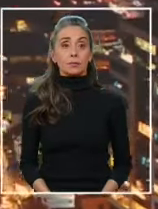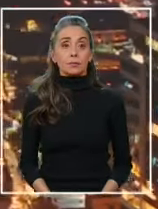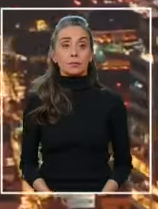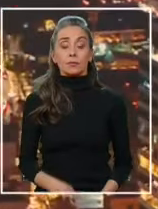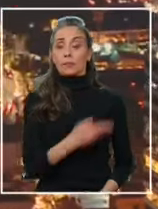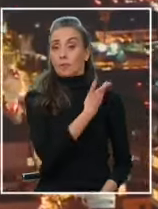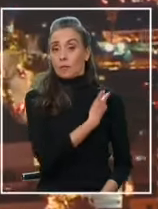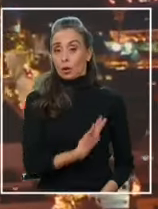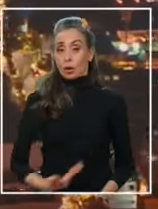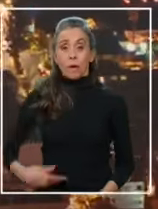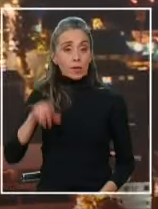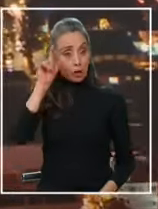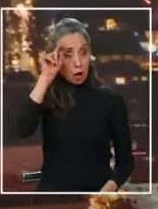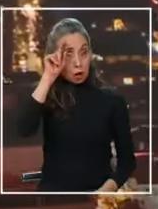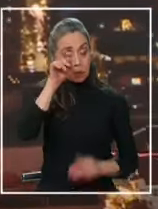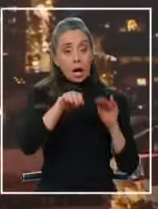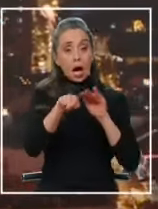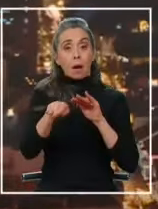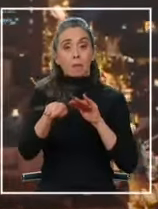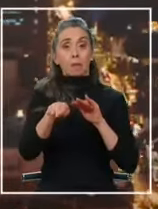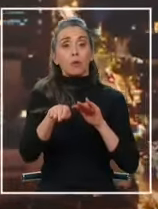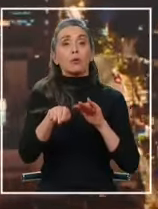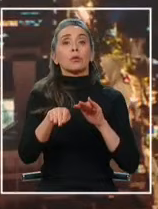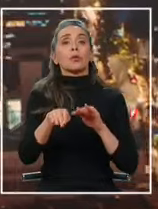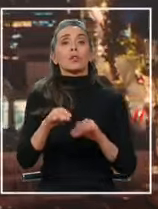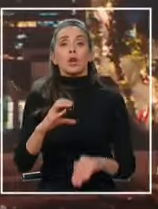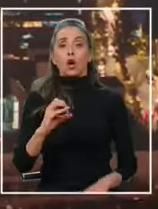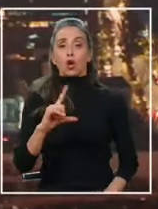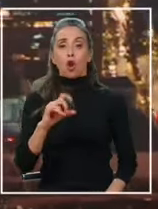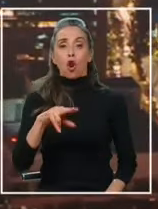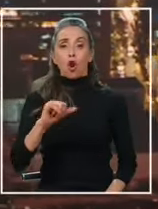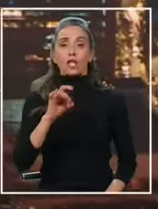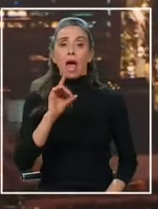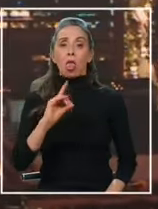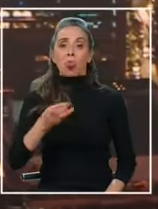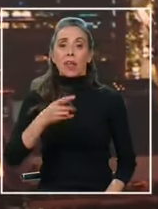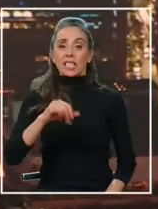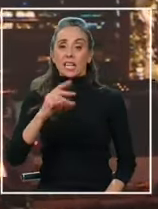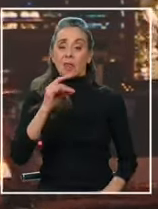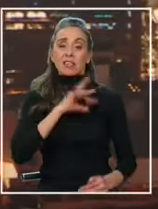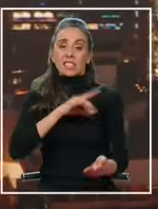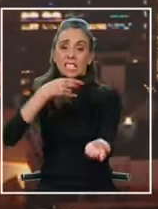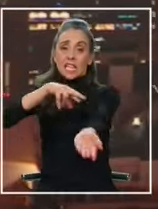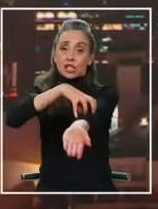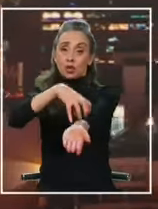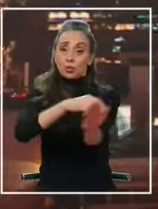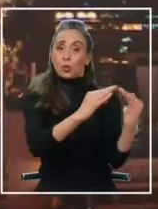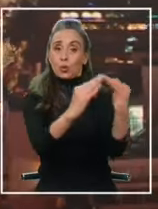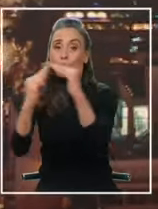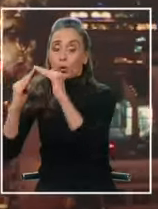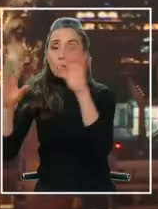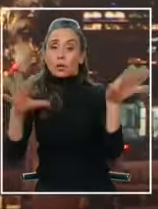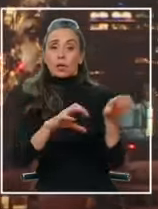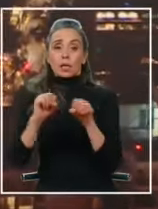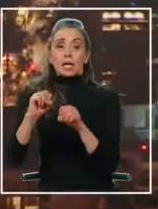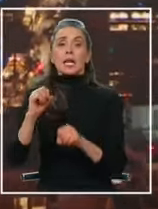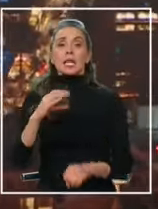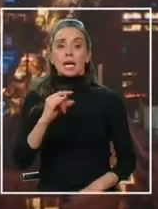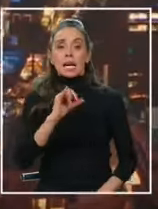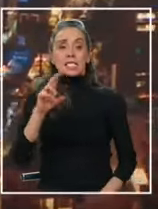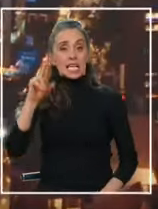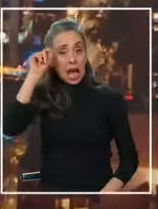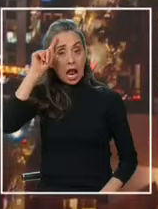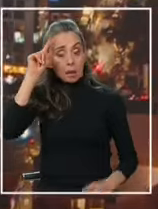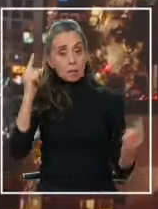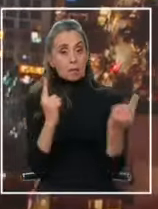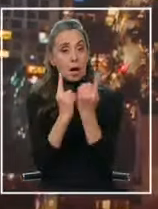El gobierno alemán respaldó la expropiación de Colonia Dignidad. Así lo manifestó el canciller alemán Olaf Scholz al